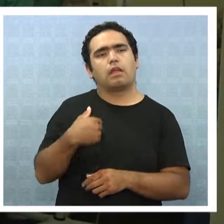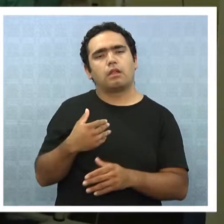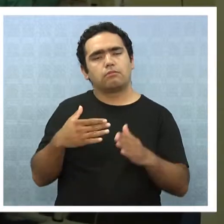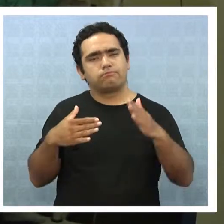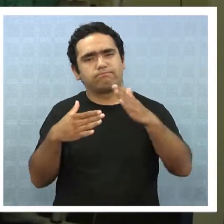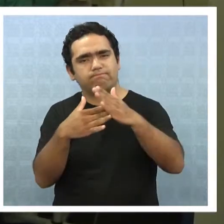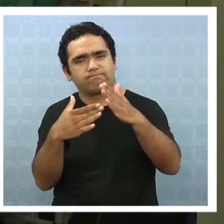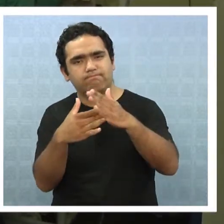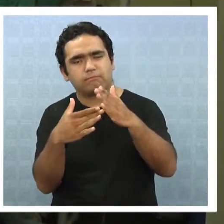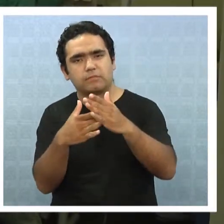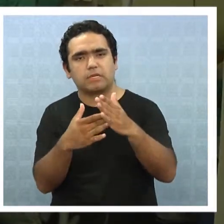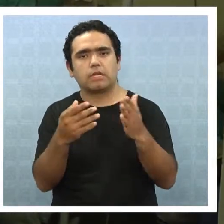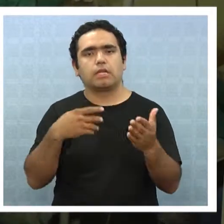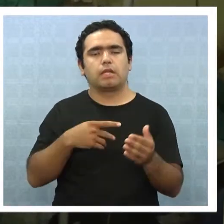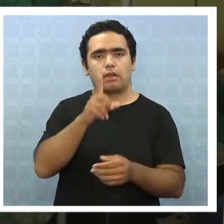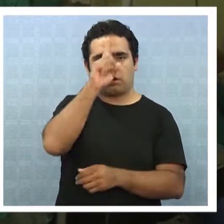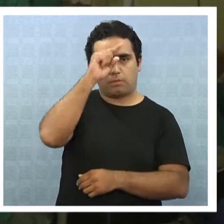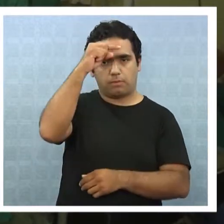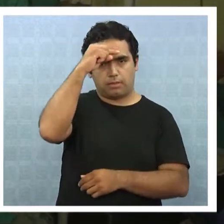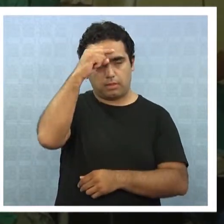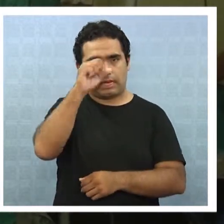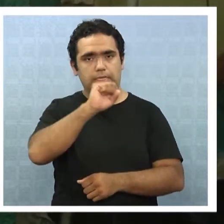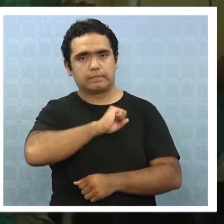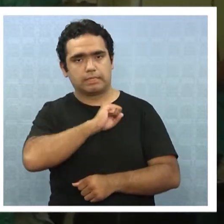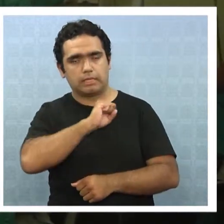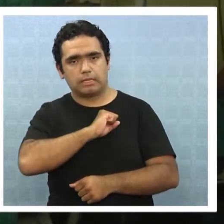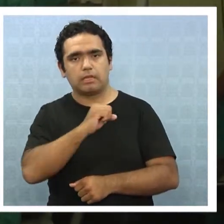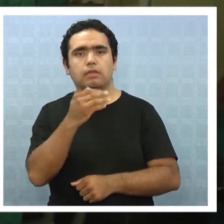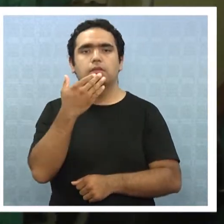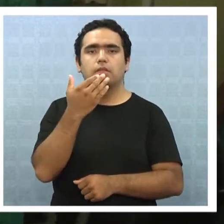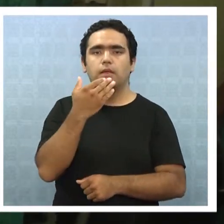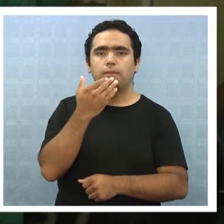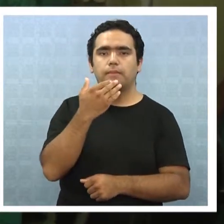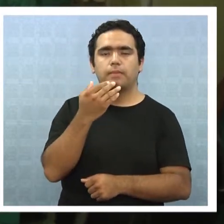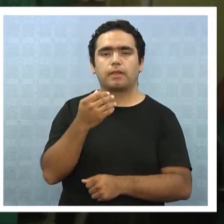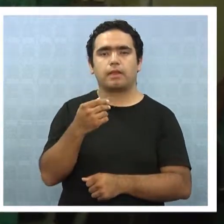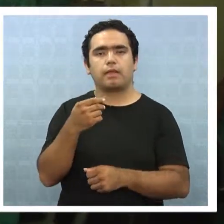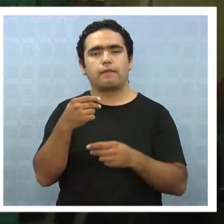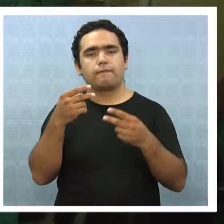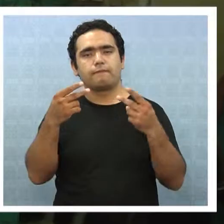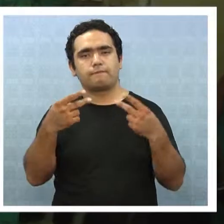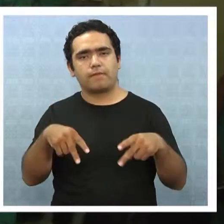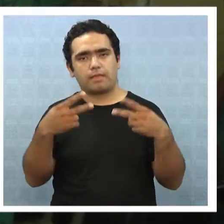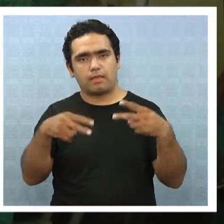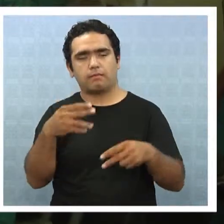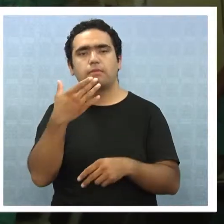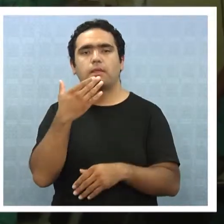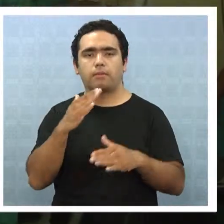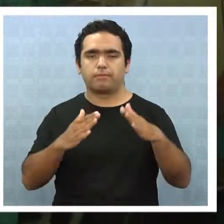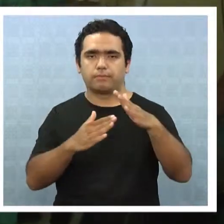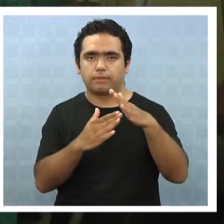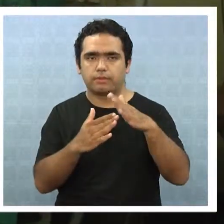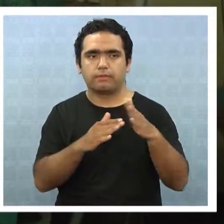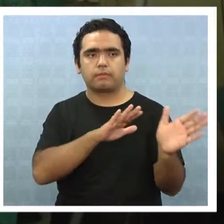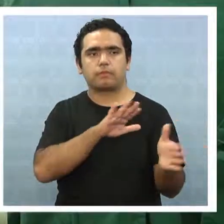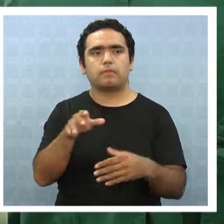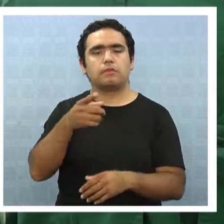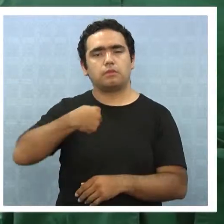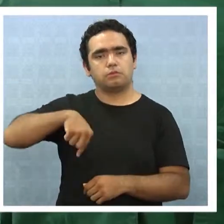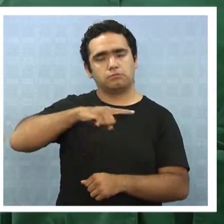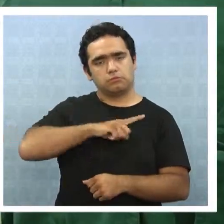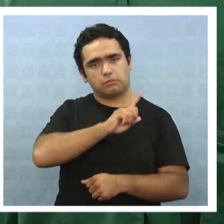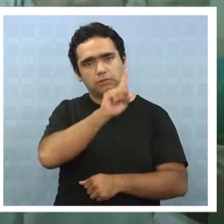han logrado detener la medida en los hospitales Ramón Barros Luco de Santiago y Gustavo Frique de Viña del Mar. Aquí lo que